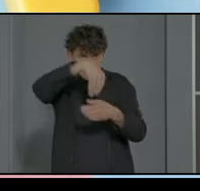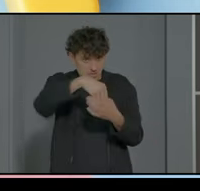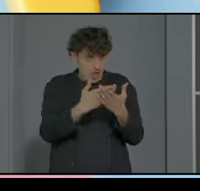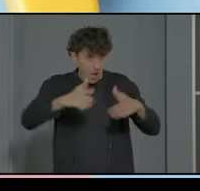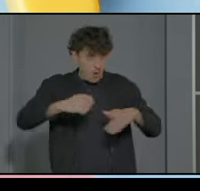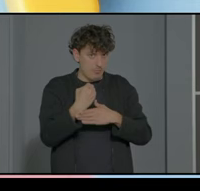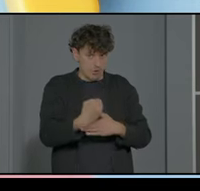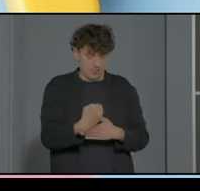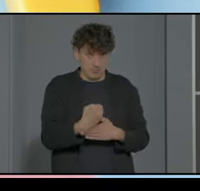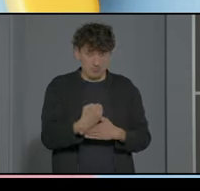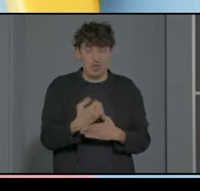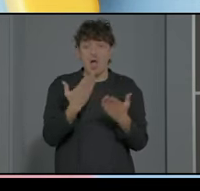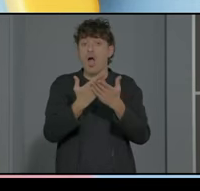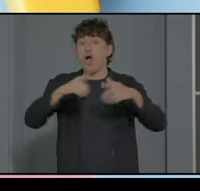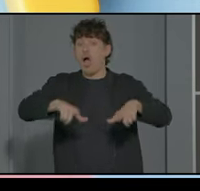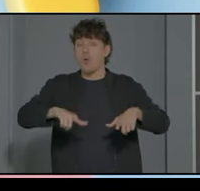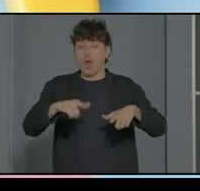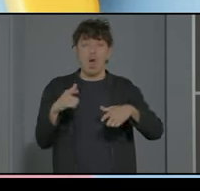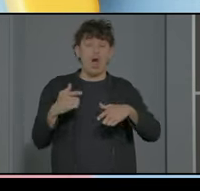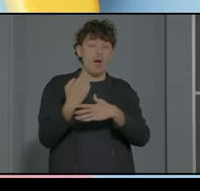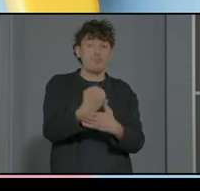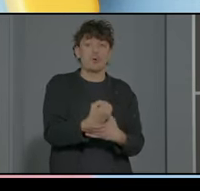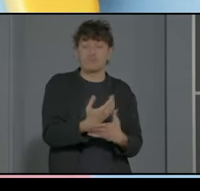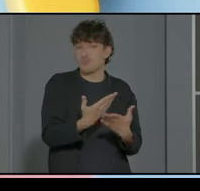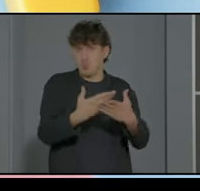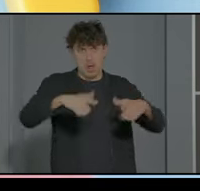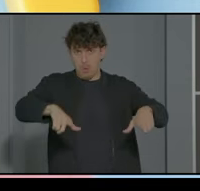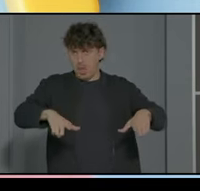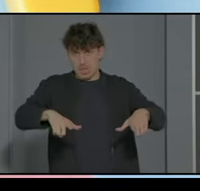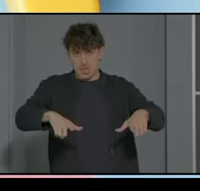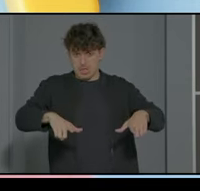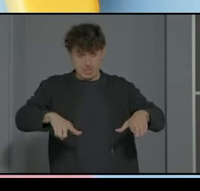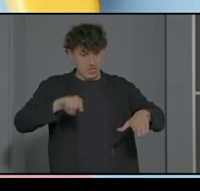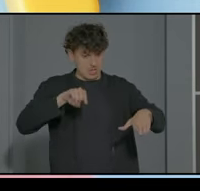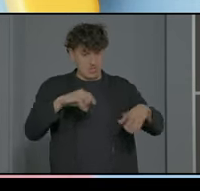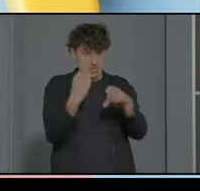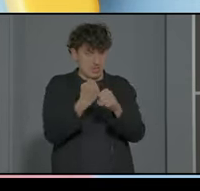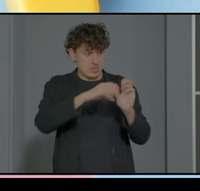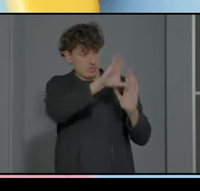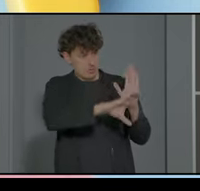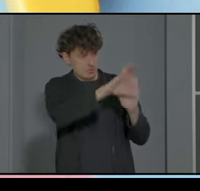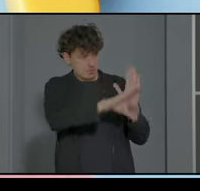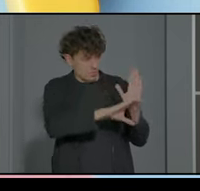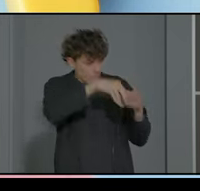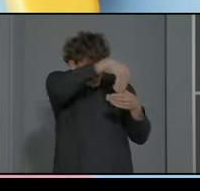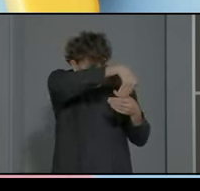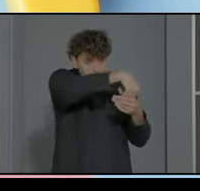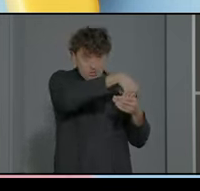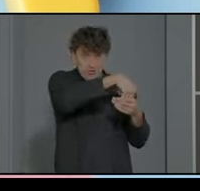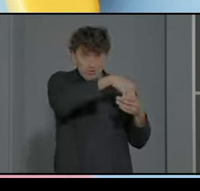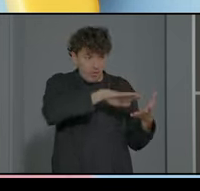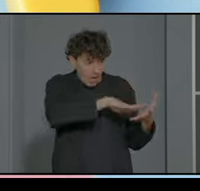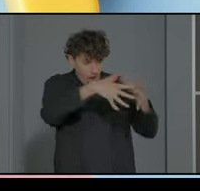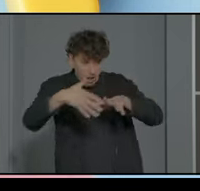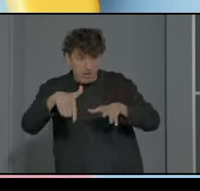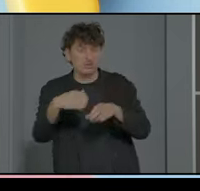apoyo el aula de apoyo como decía antes es un aula en este caso es un aula porque se trabaja en ellos aspectos curriculares obviamente y contenidos es